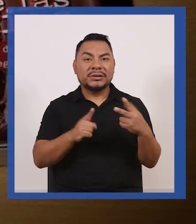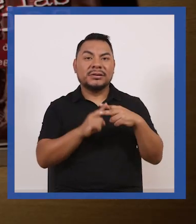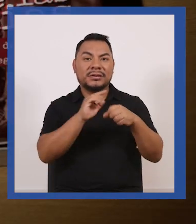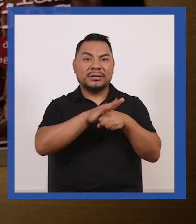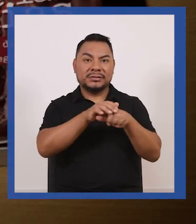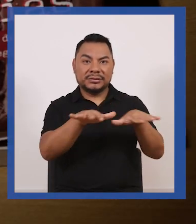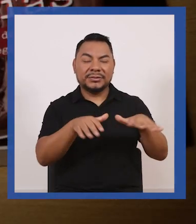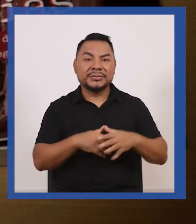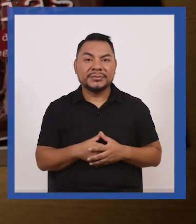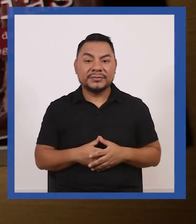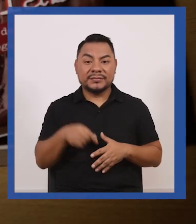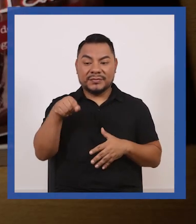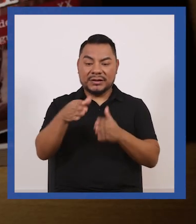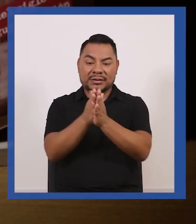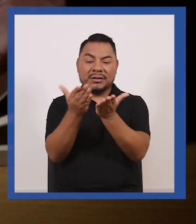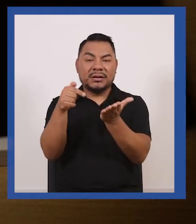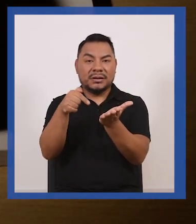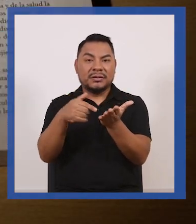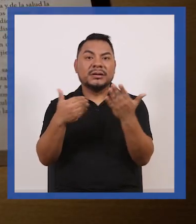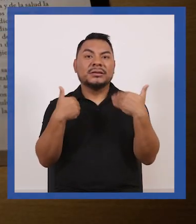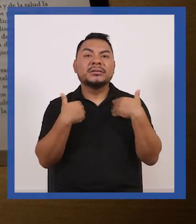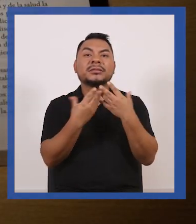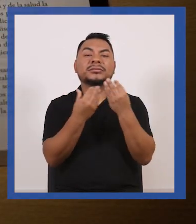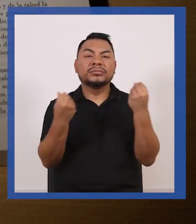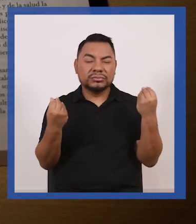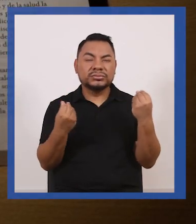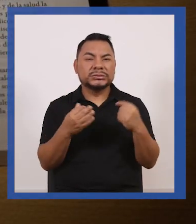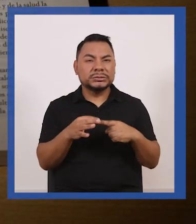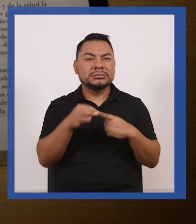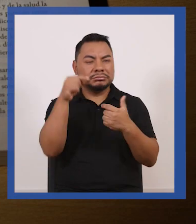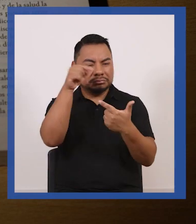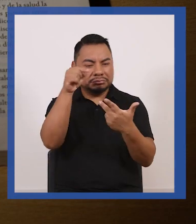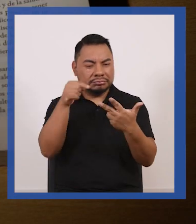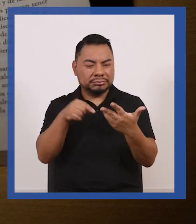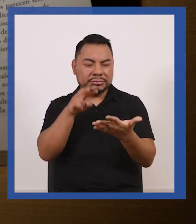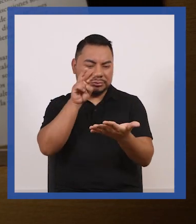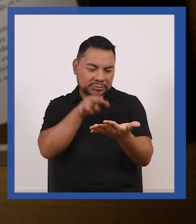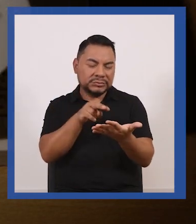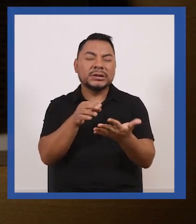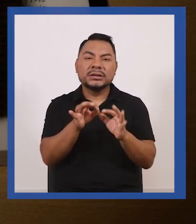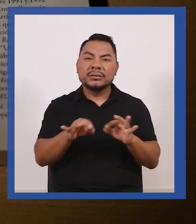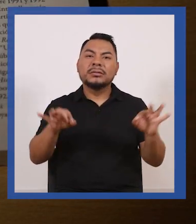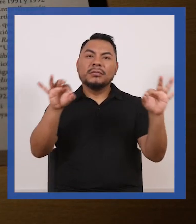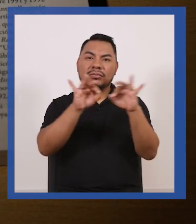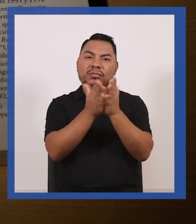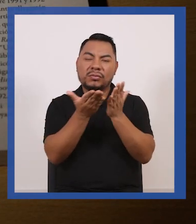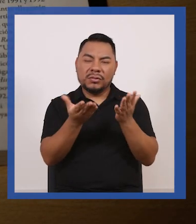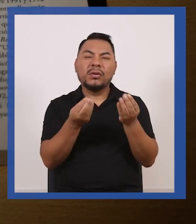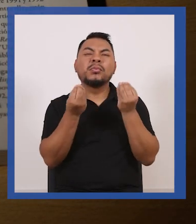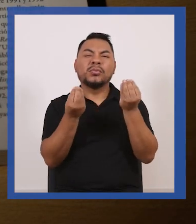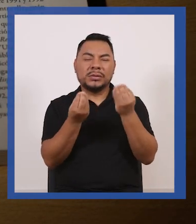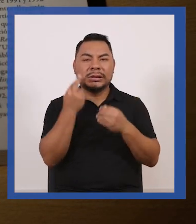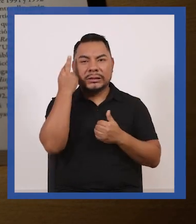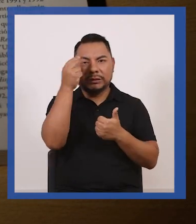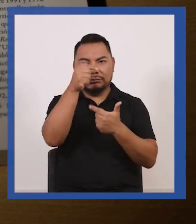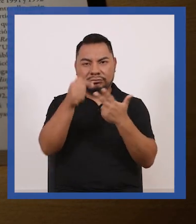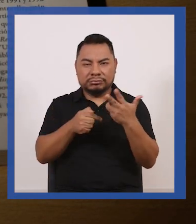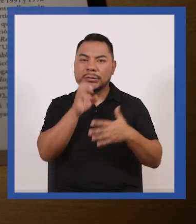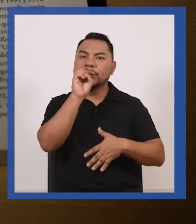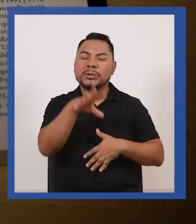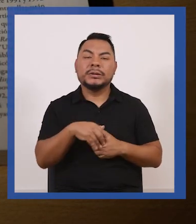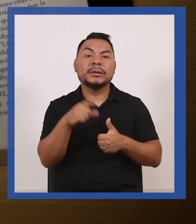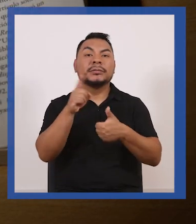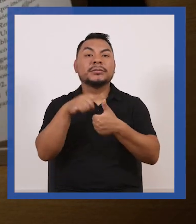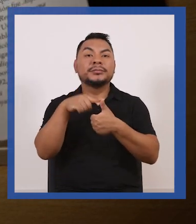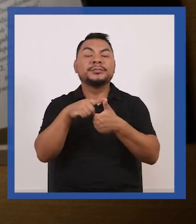COVID-19 y este libro tiene muchas particularidades es un libro muy importante por varias razones la